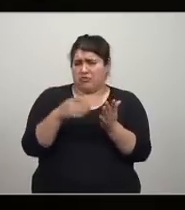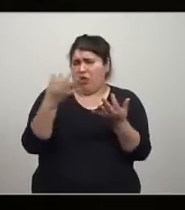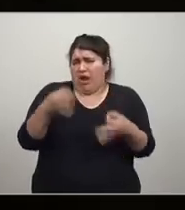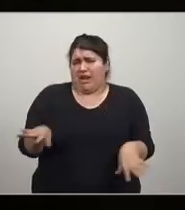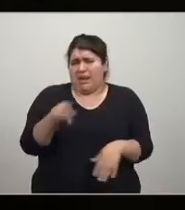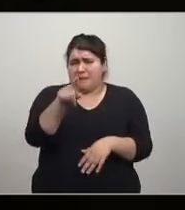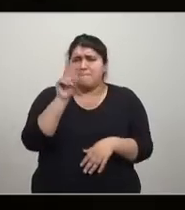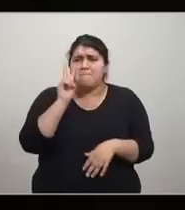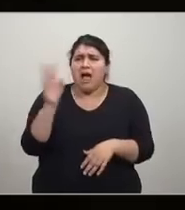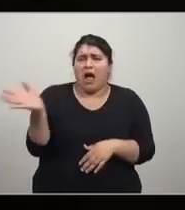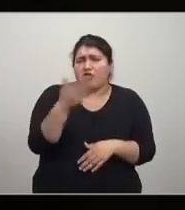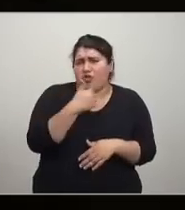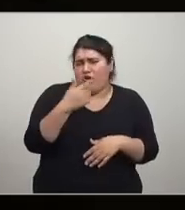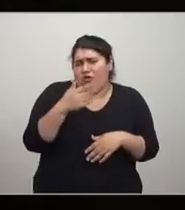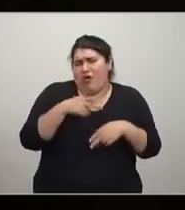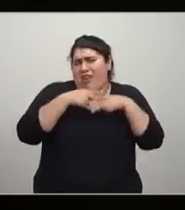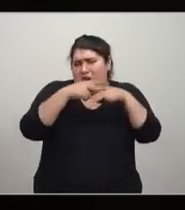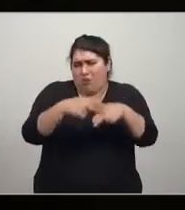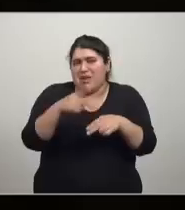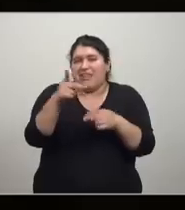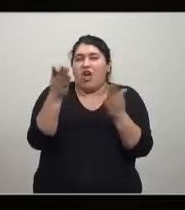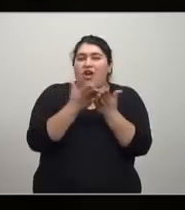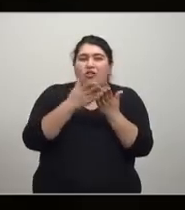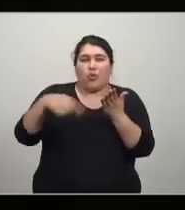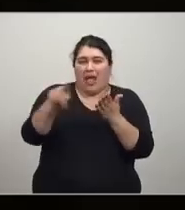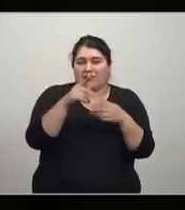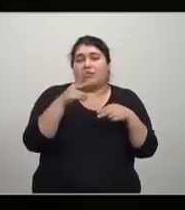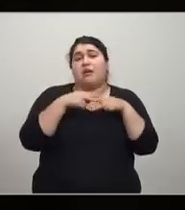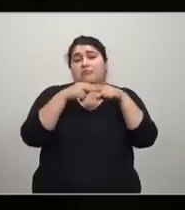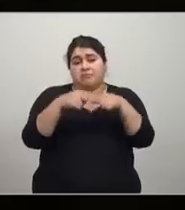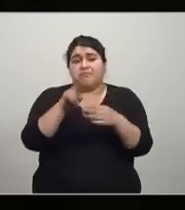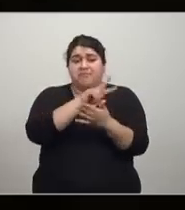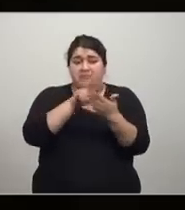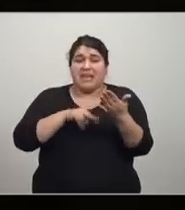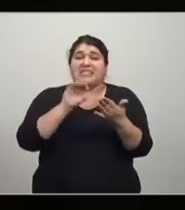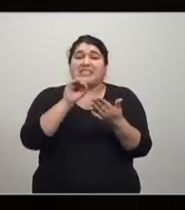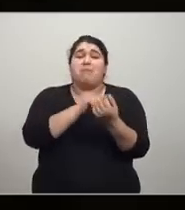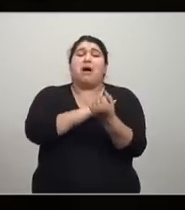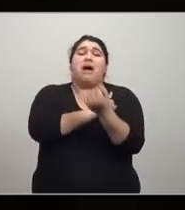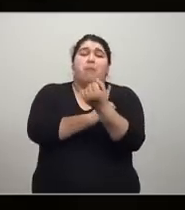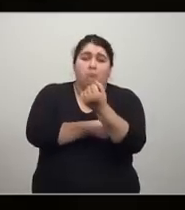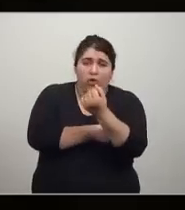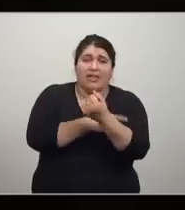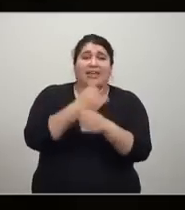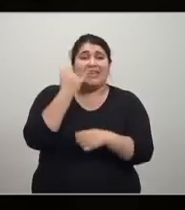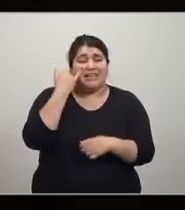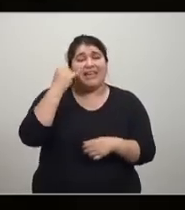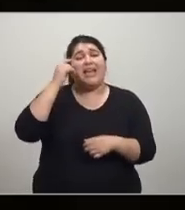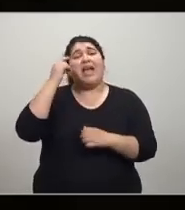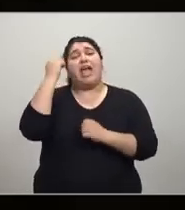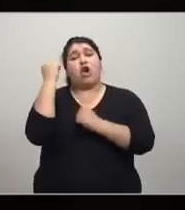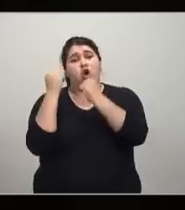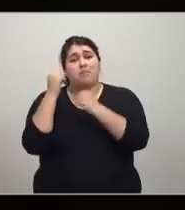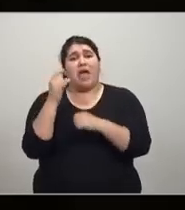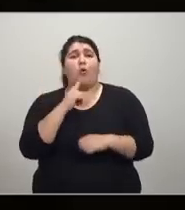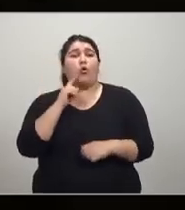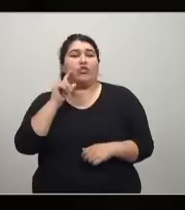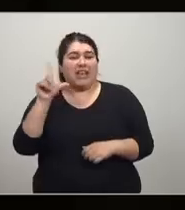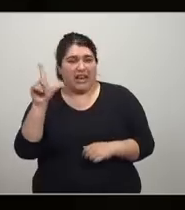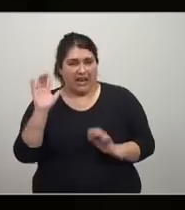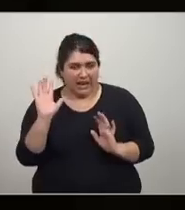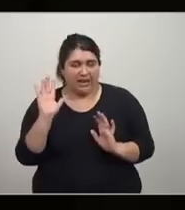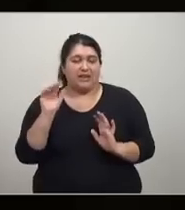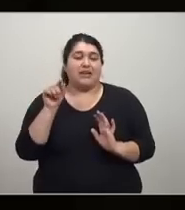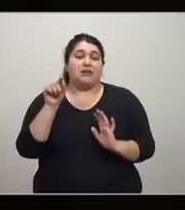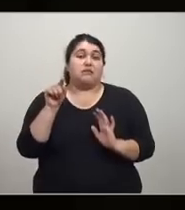recomiendo a todos los estudiantes de economía y de ciencias políticas leerlo, se llama El poder y el economista útil. Y la conclusión es,